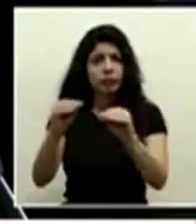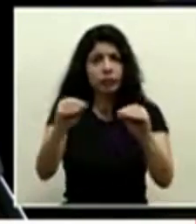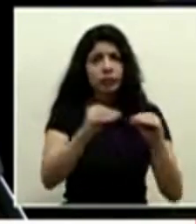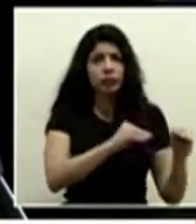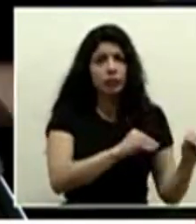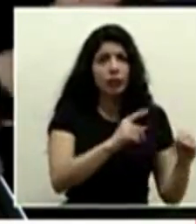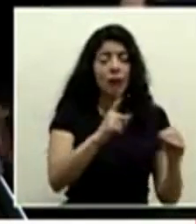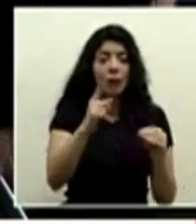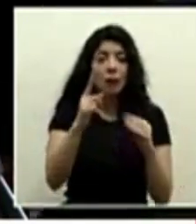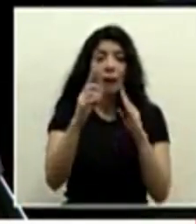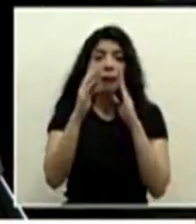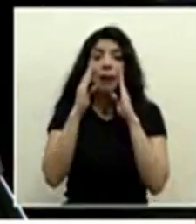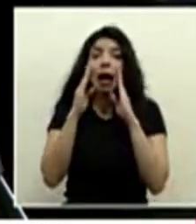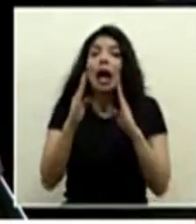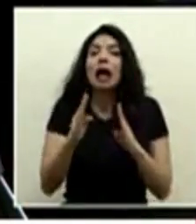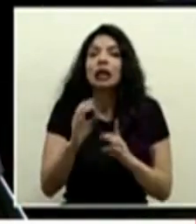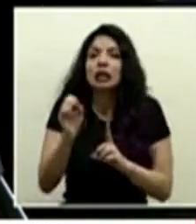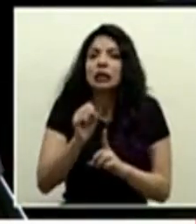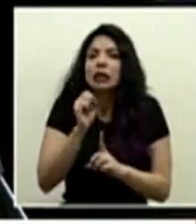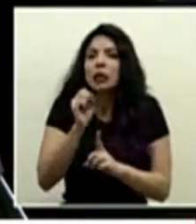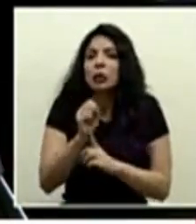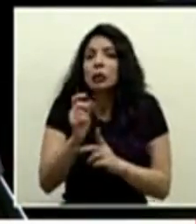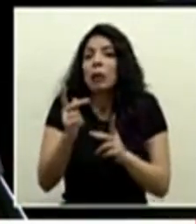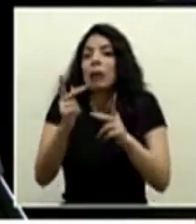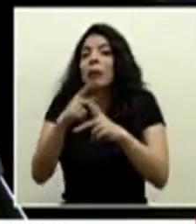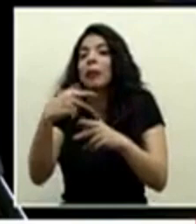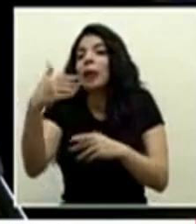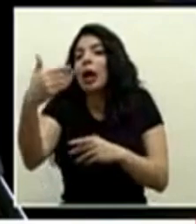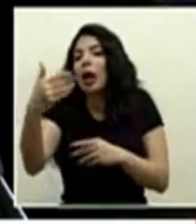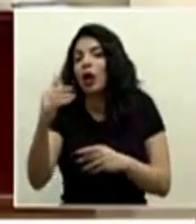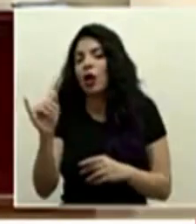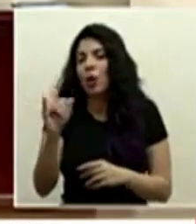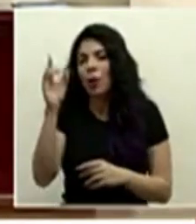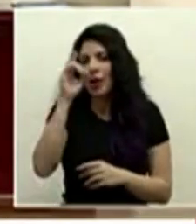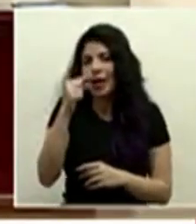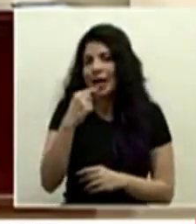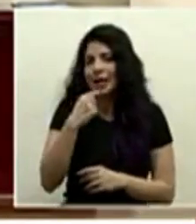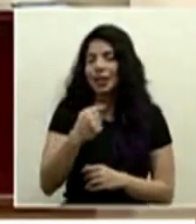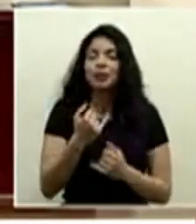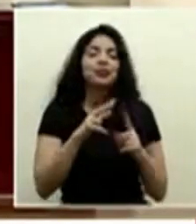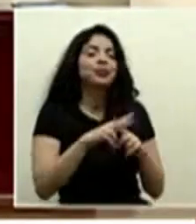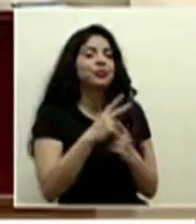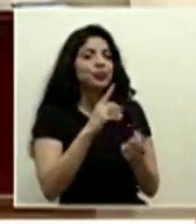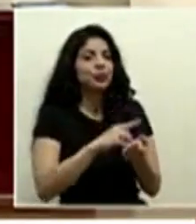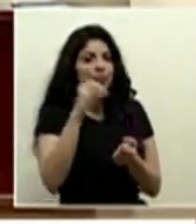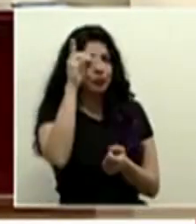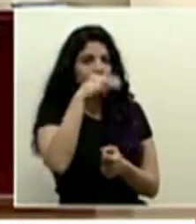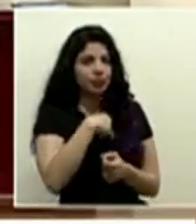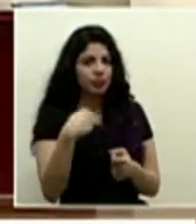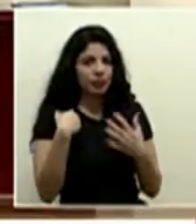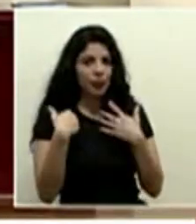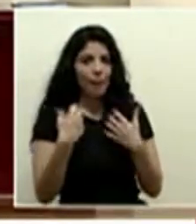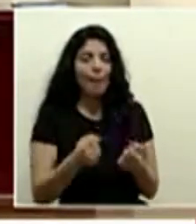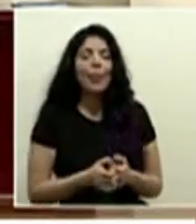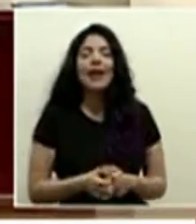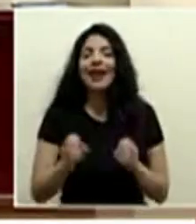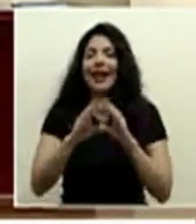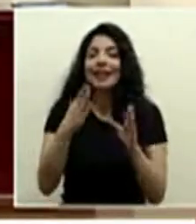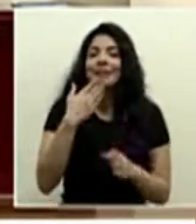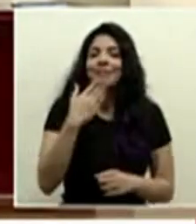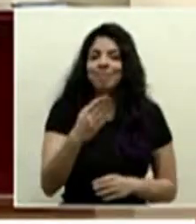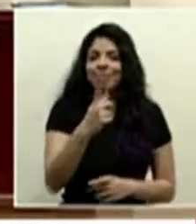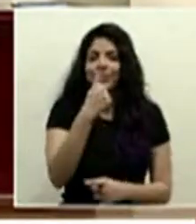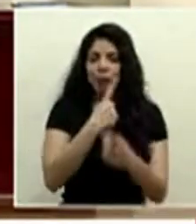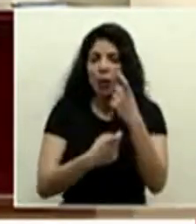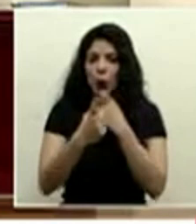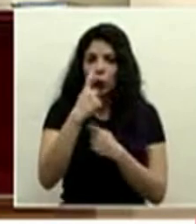situación en el peor de los escenarios que ya describía don Daniel Iniciamos con el doctor Daniel Salas Ministro de Salud Claro gracias Jessica por las